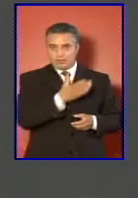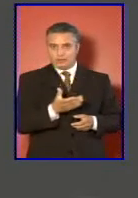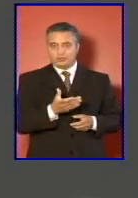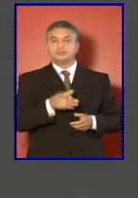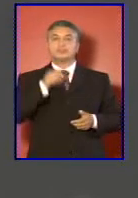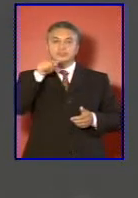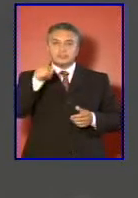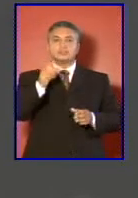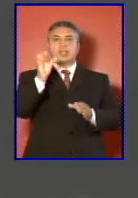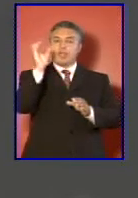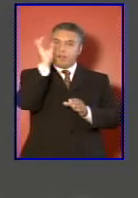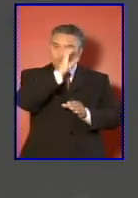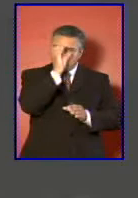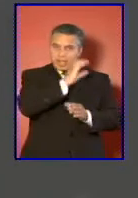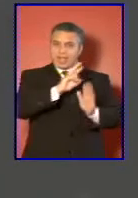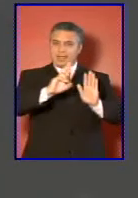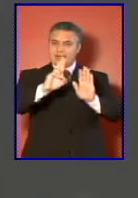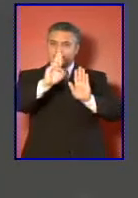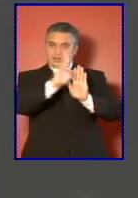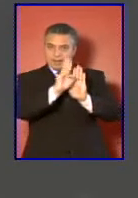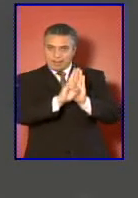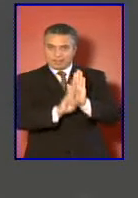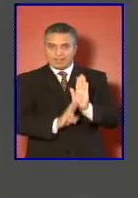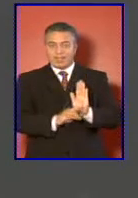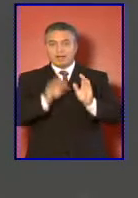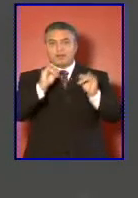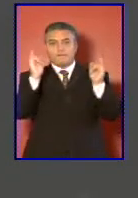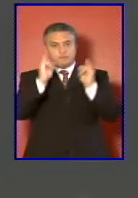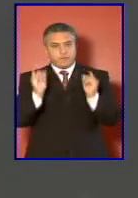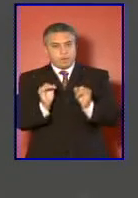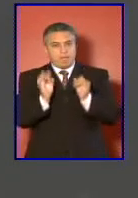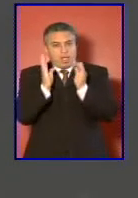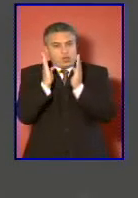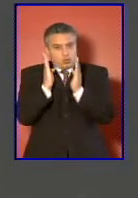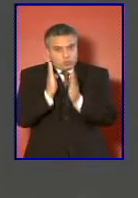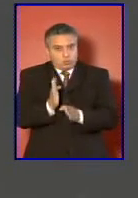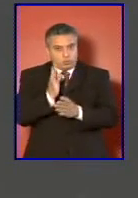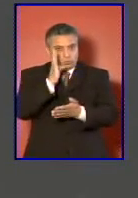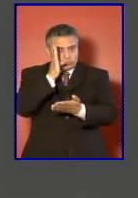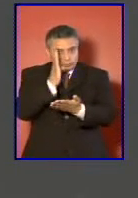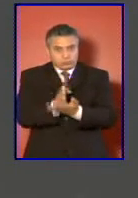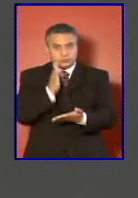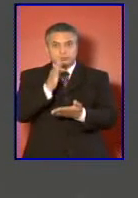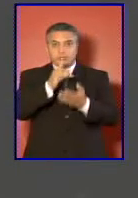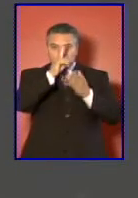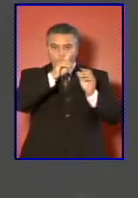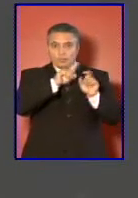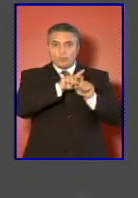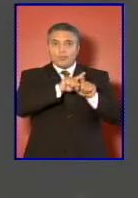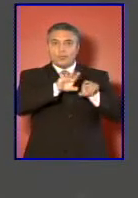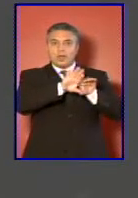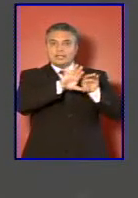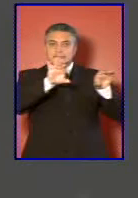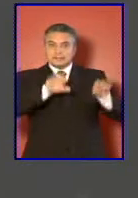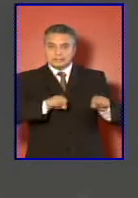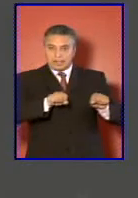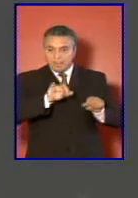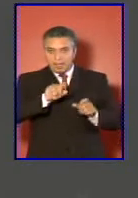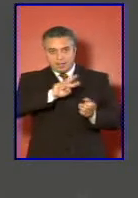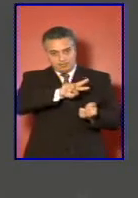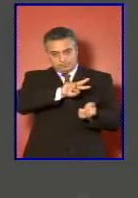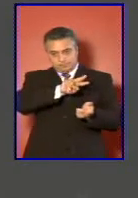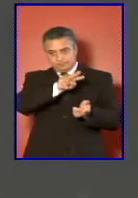buscaremos reglamentar en forma justa dicha transición de un sistema a otro sin afectar